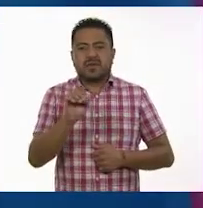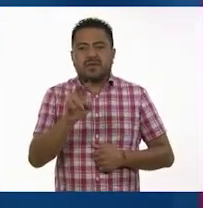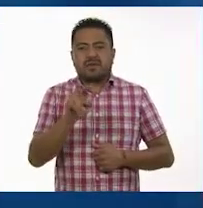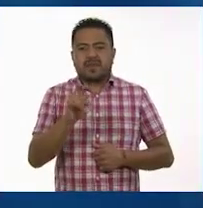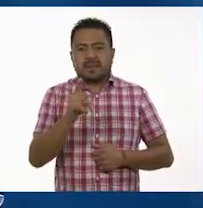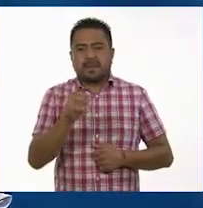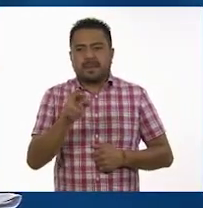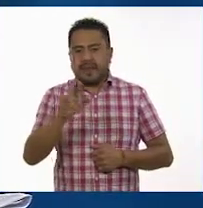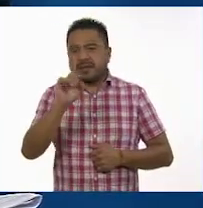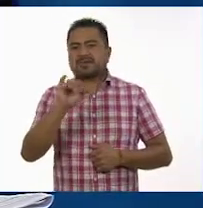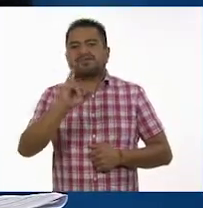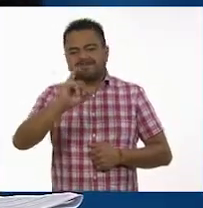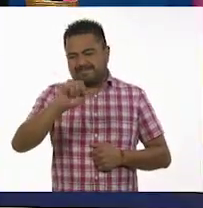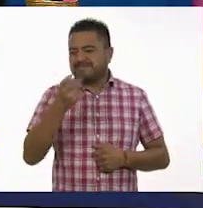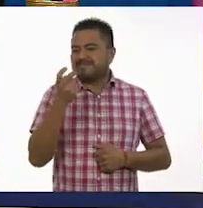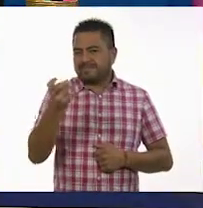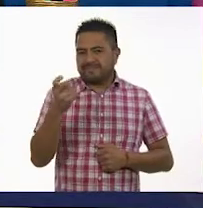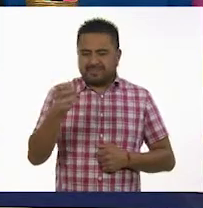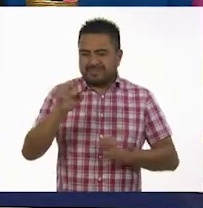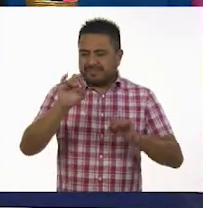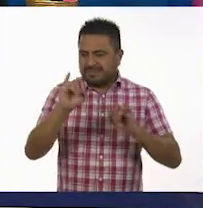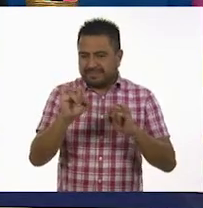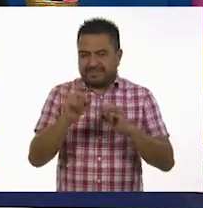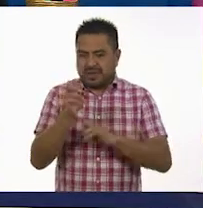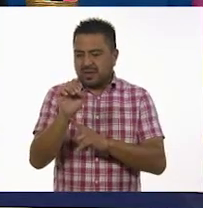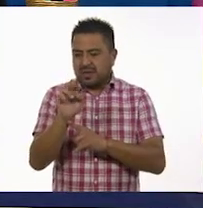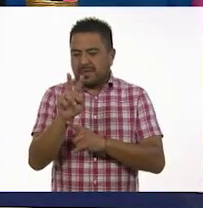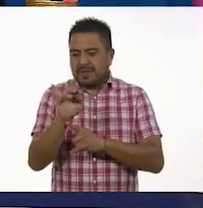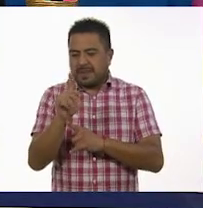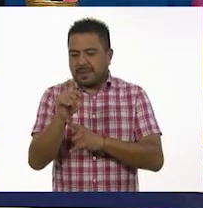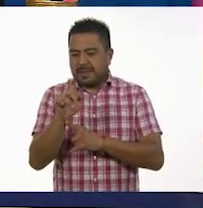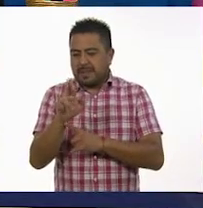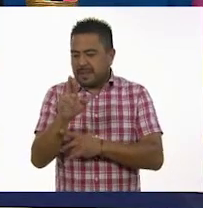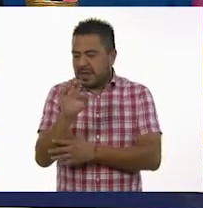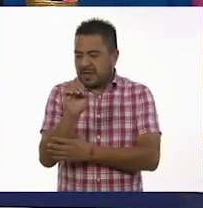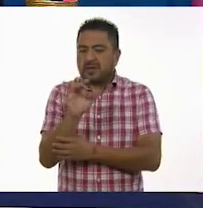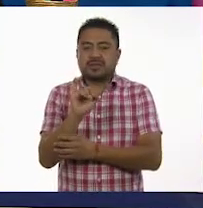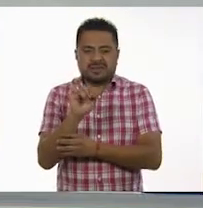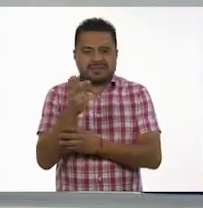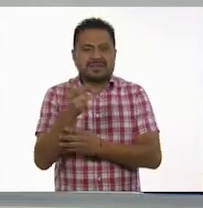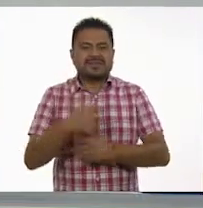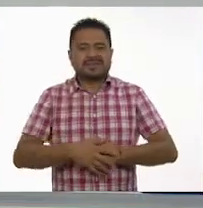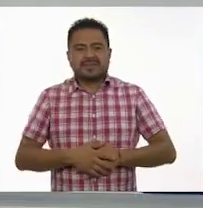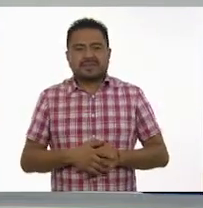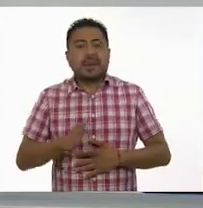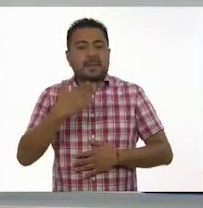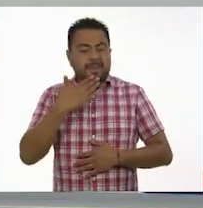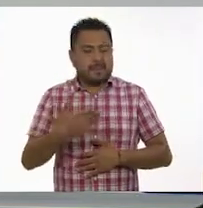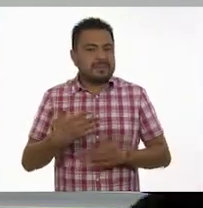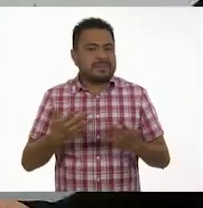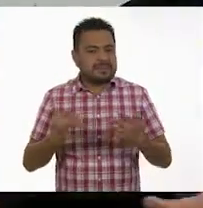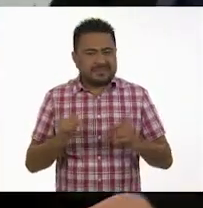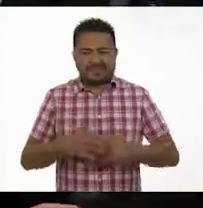ovíparos. Así es, son ovíparas. Ovíparos. Muy bien.